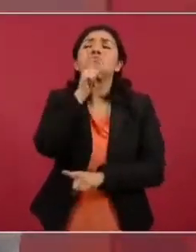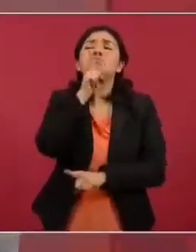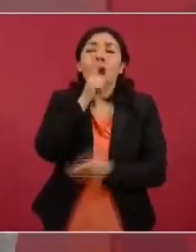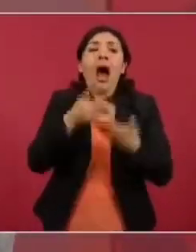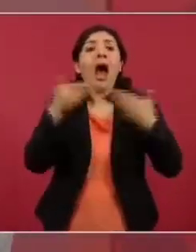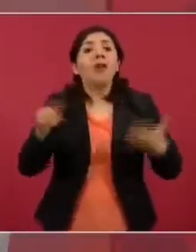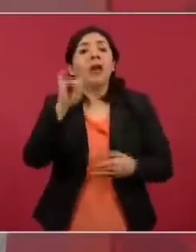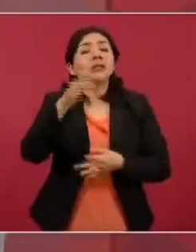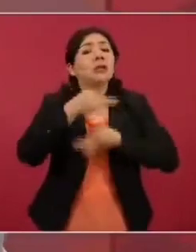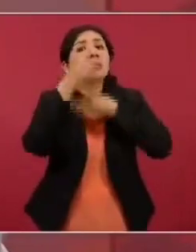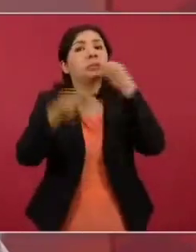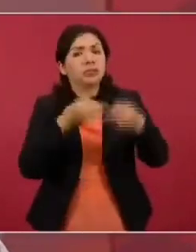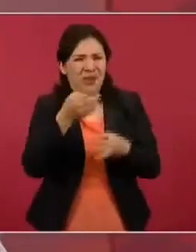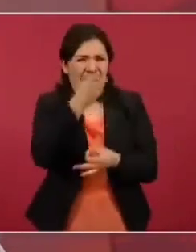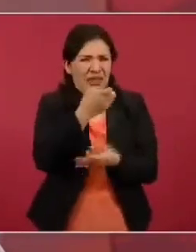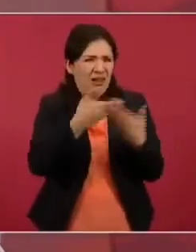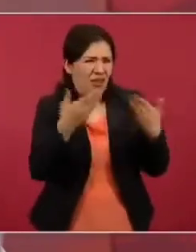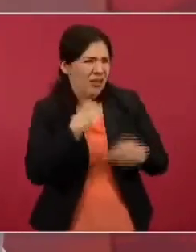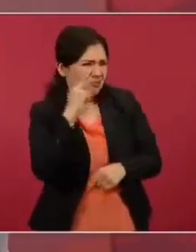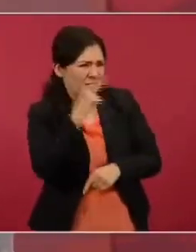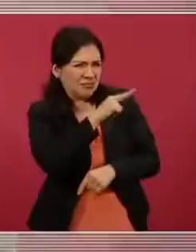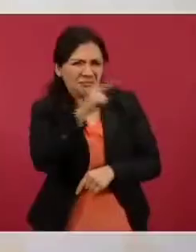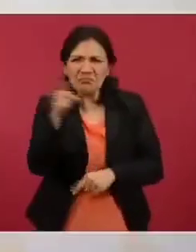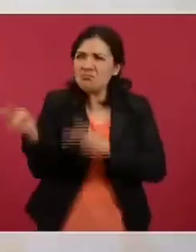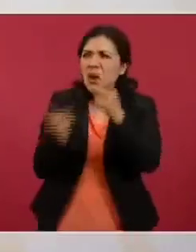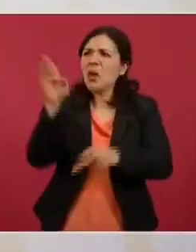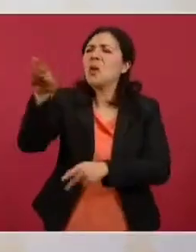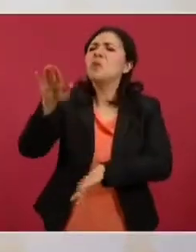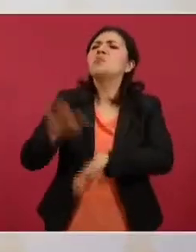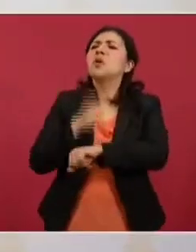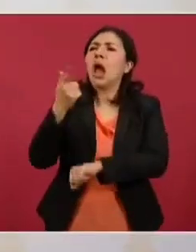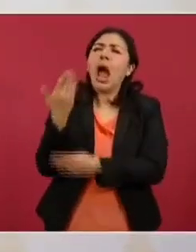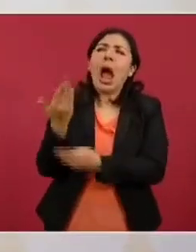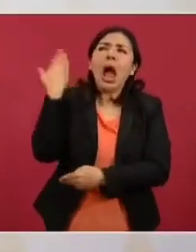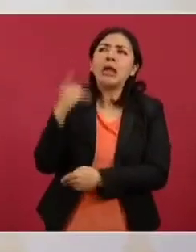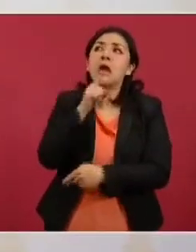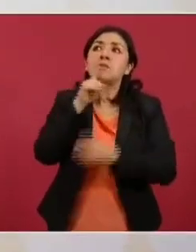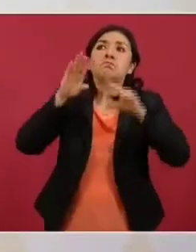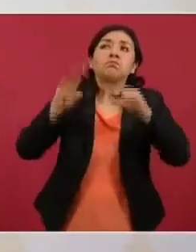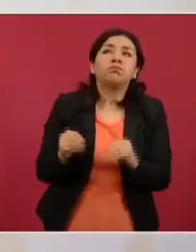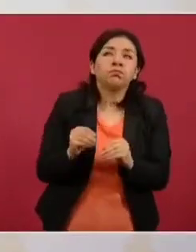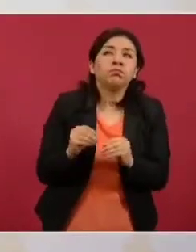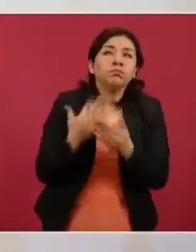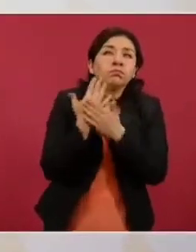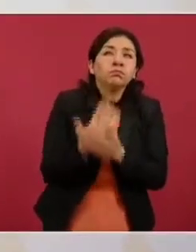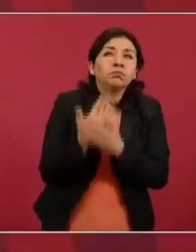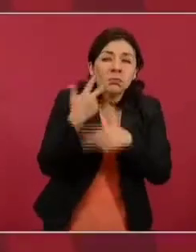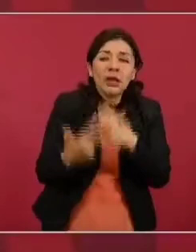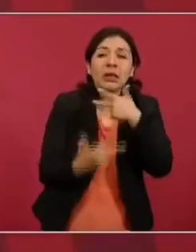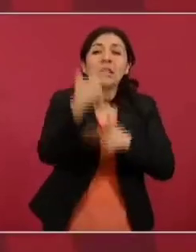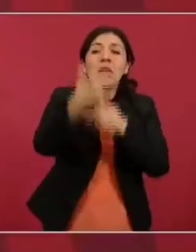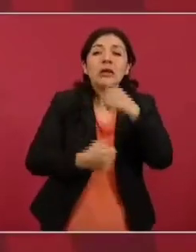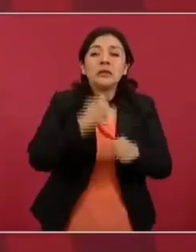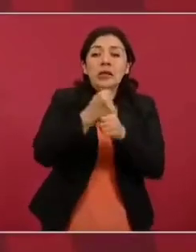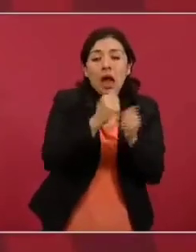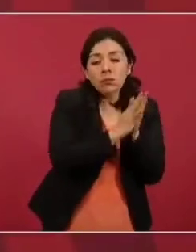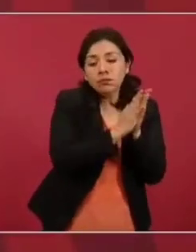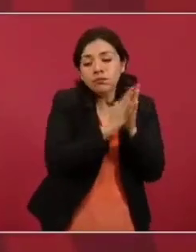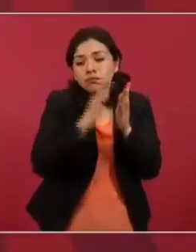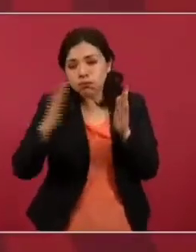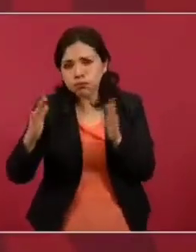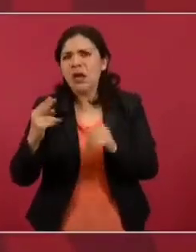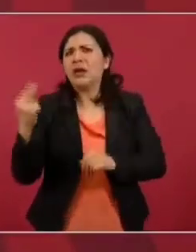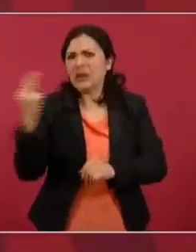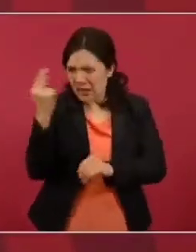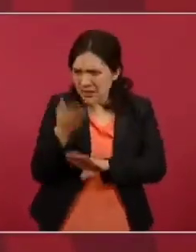eso lo que le cuestionan, ¿no?, que por qué guardó silencio 13 años, en vez